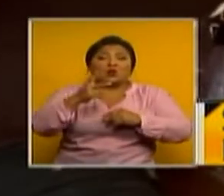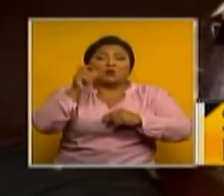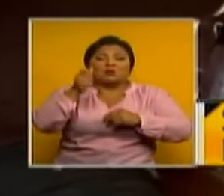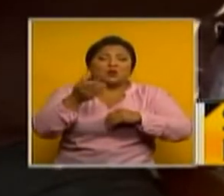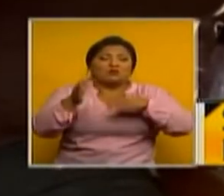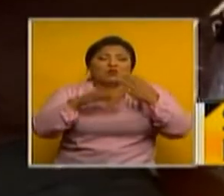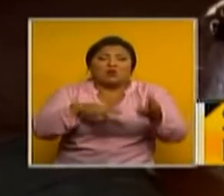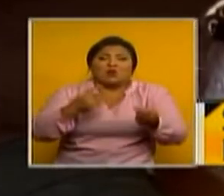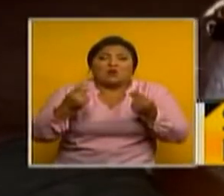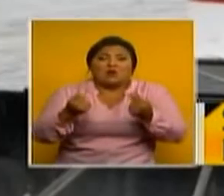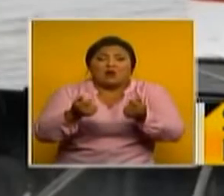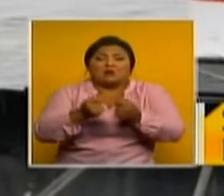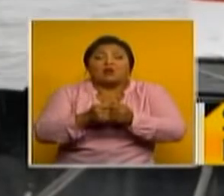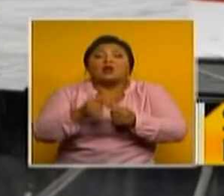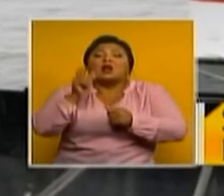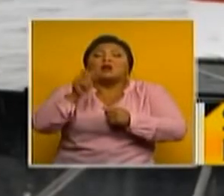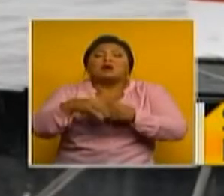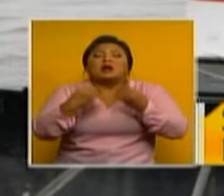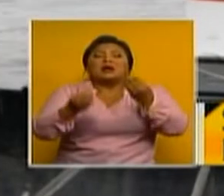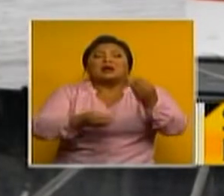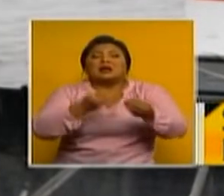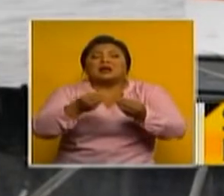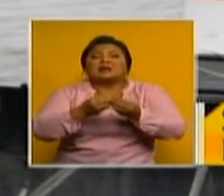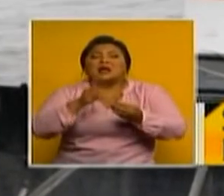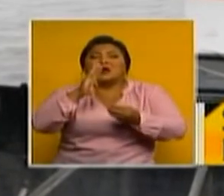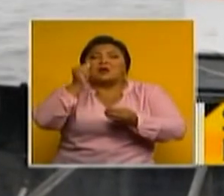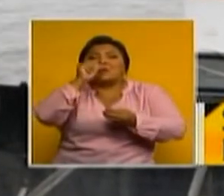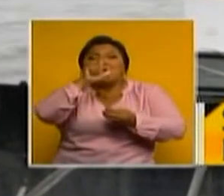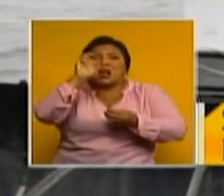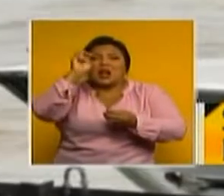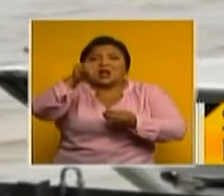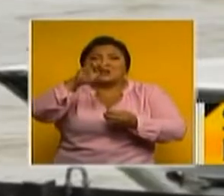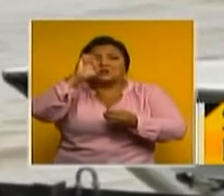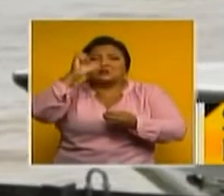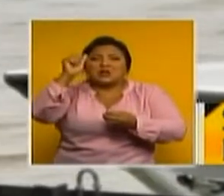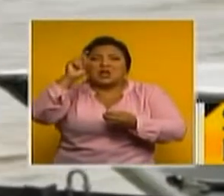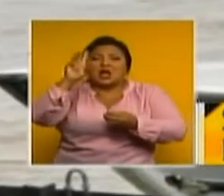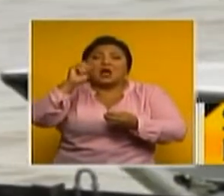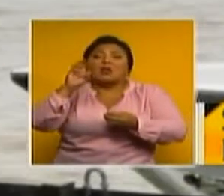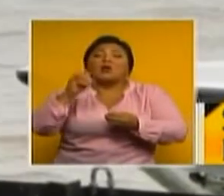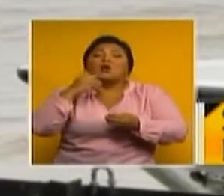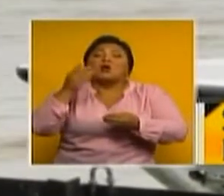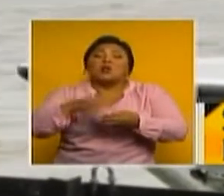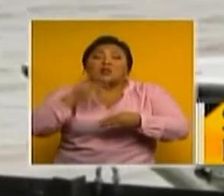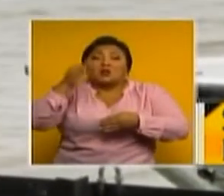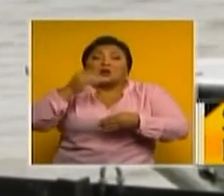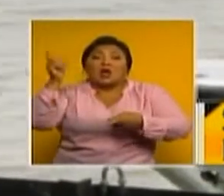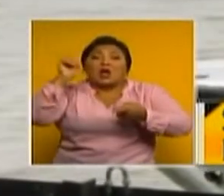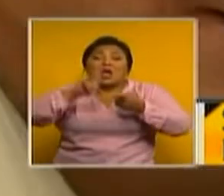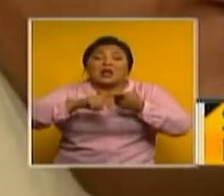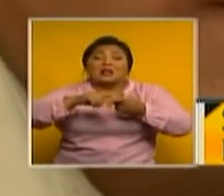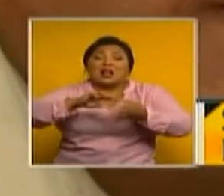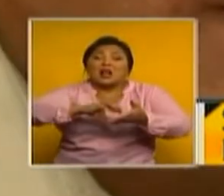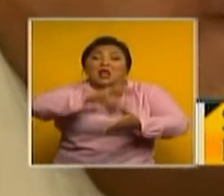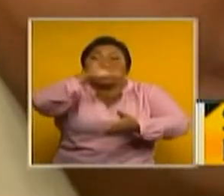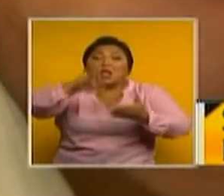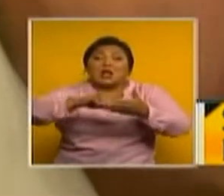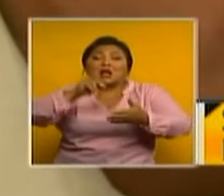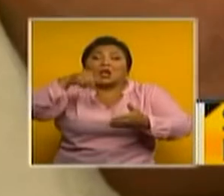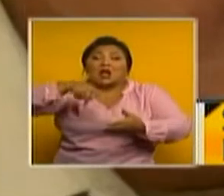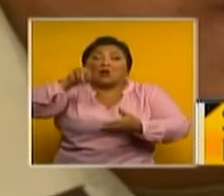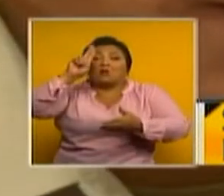de inmediato. Las víctimas se dedicaban a transportar balanceado en esta embarcación, desde Durán hasta la isla Puná. De ahí que la policía baraja dos